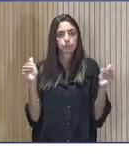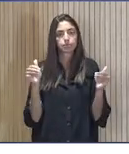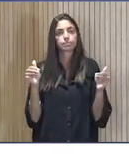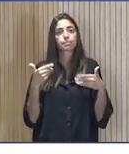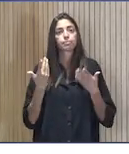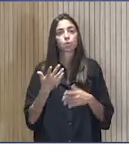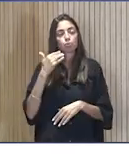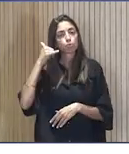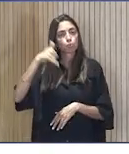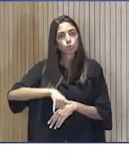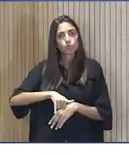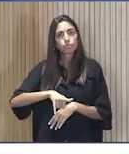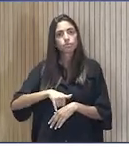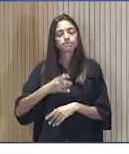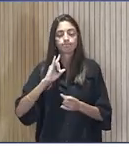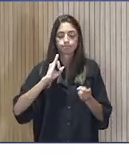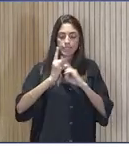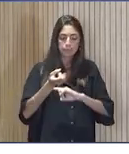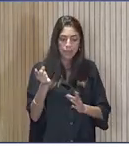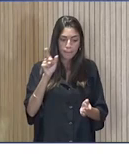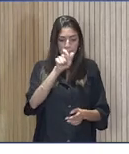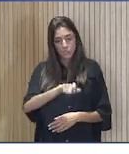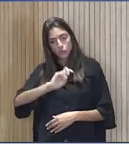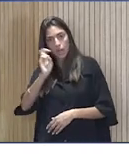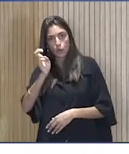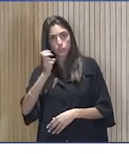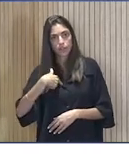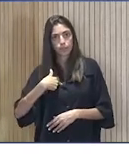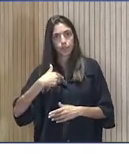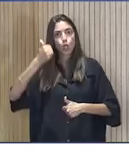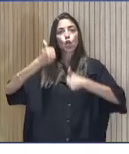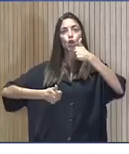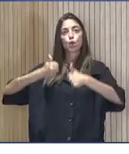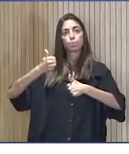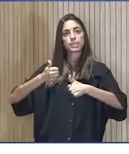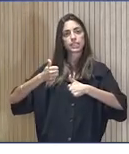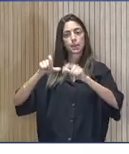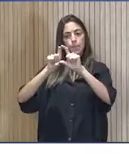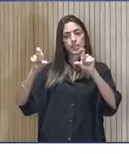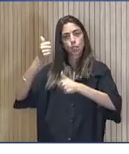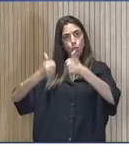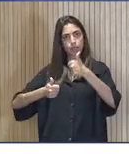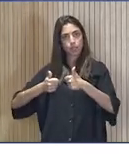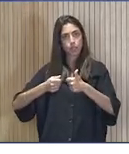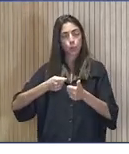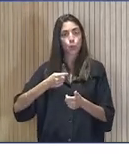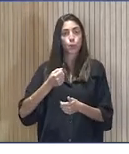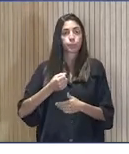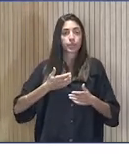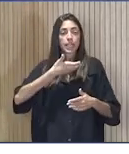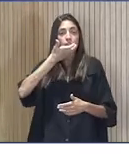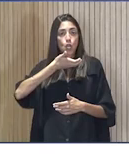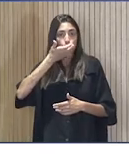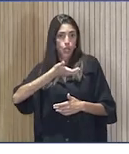Cuelgo y me llama otra persona de la competencia. ¿Cuánto cuesta la caldera? De la competencia de